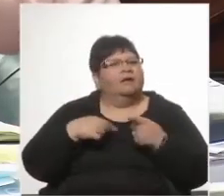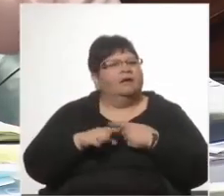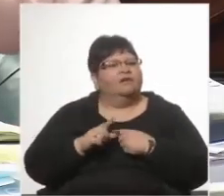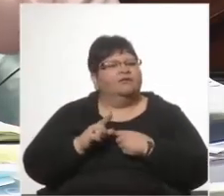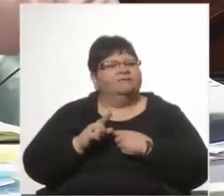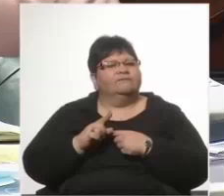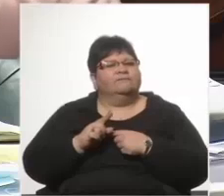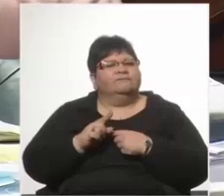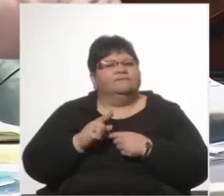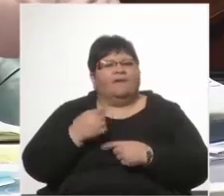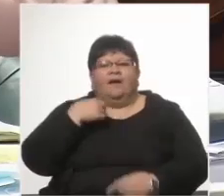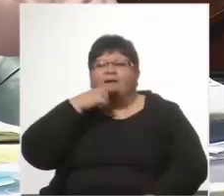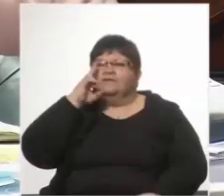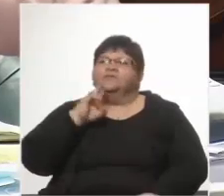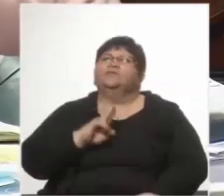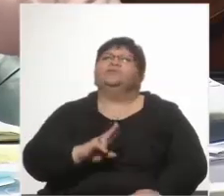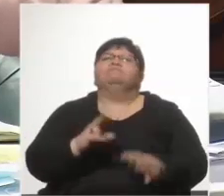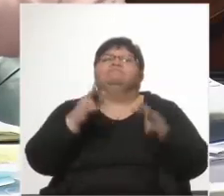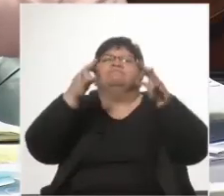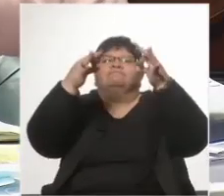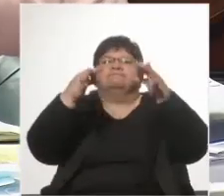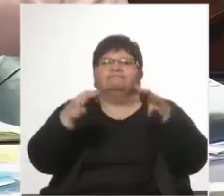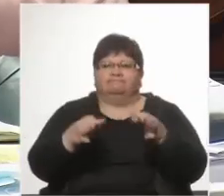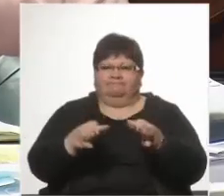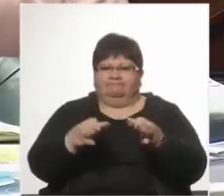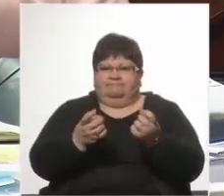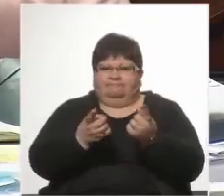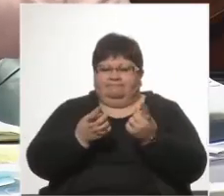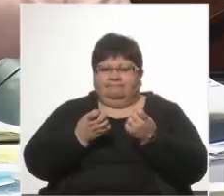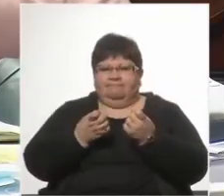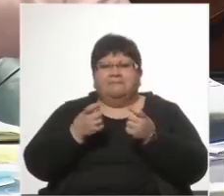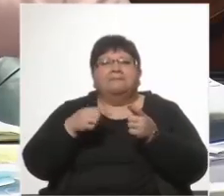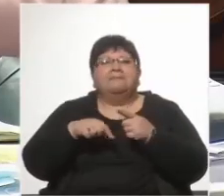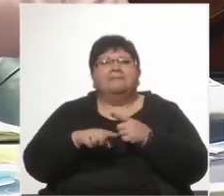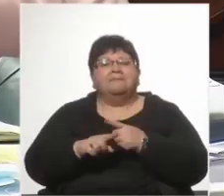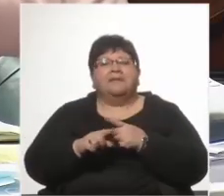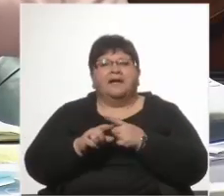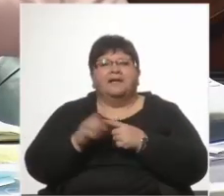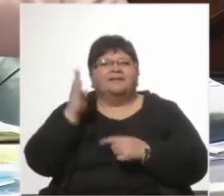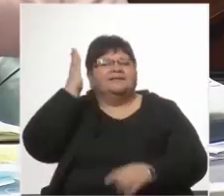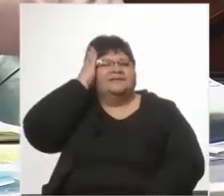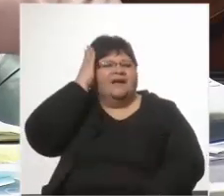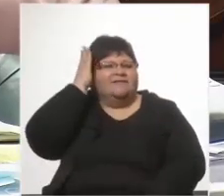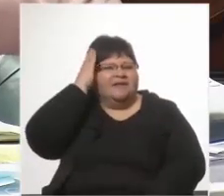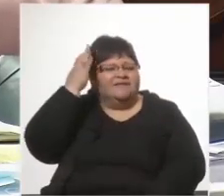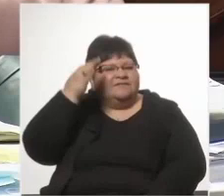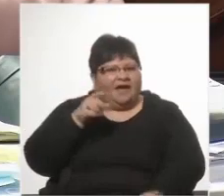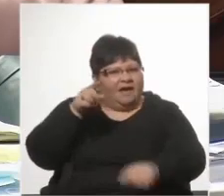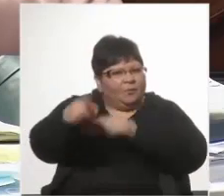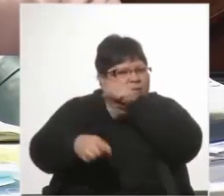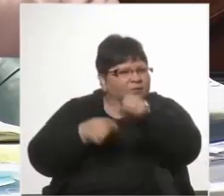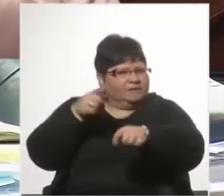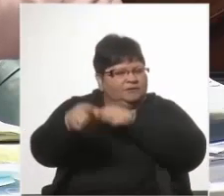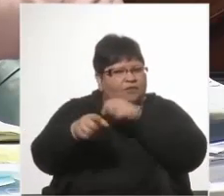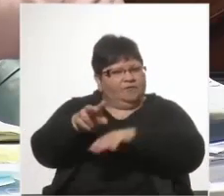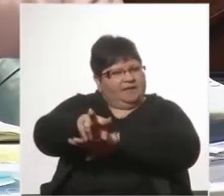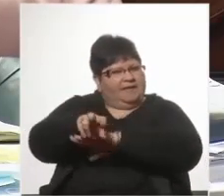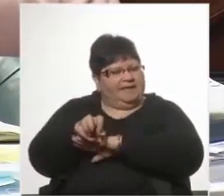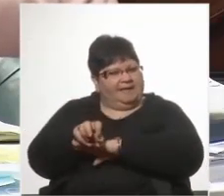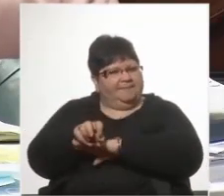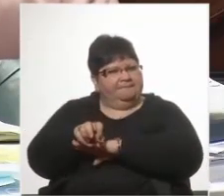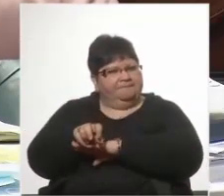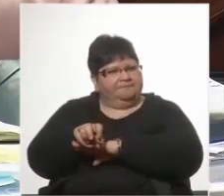necesaria para efectivamente saber si la acusación de la Fiscalía